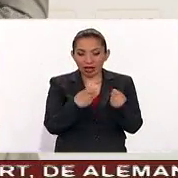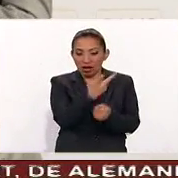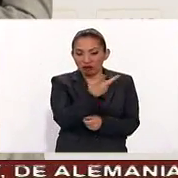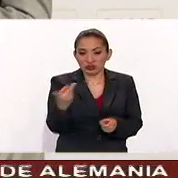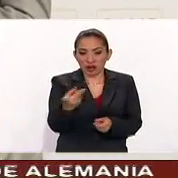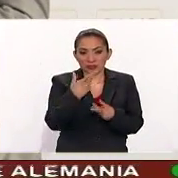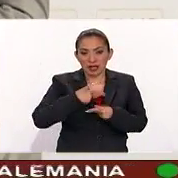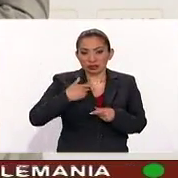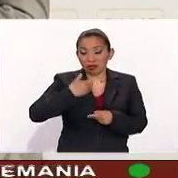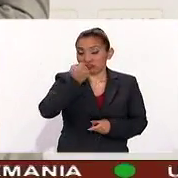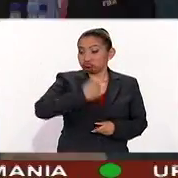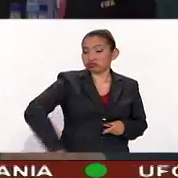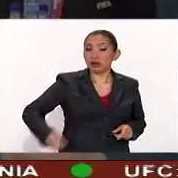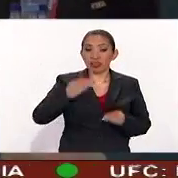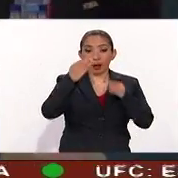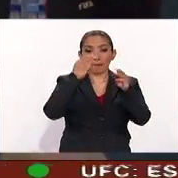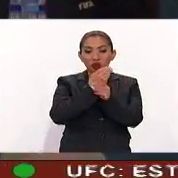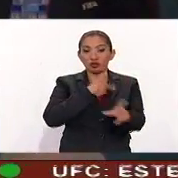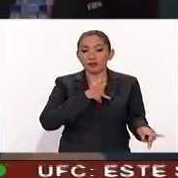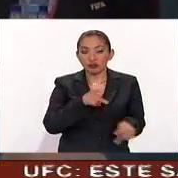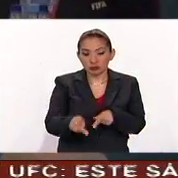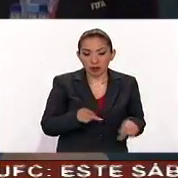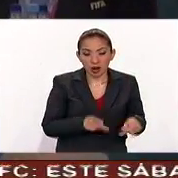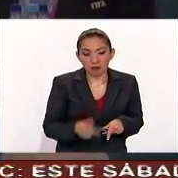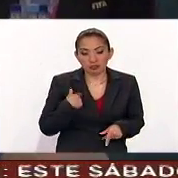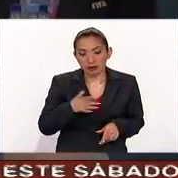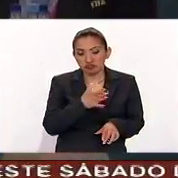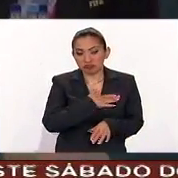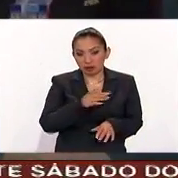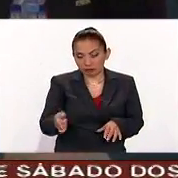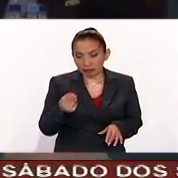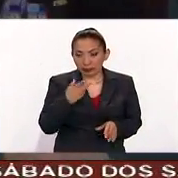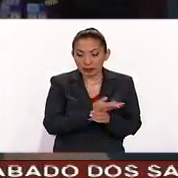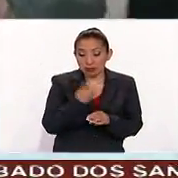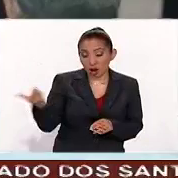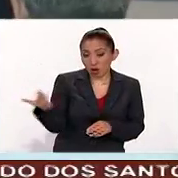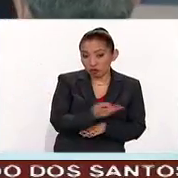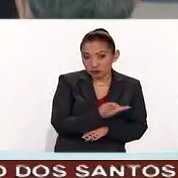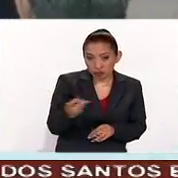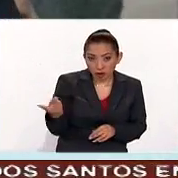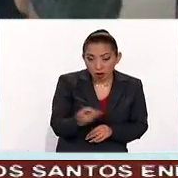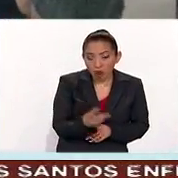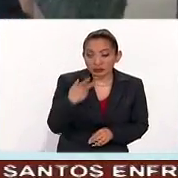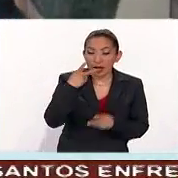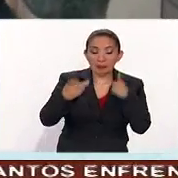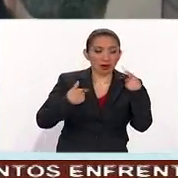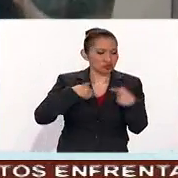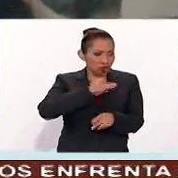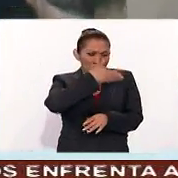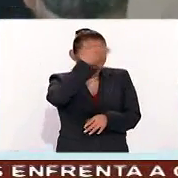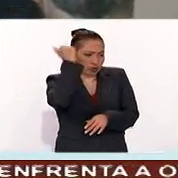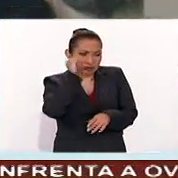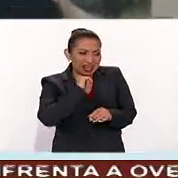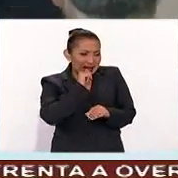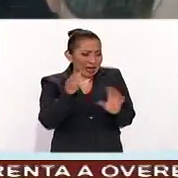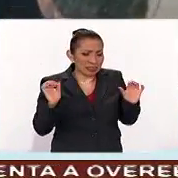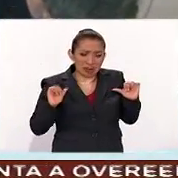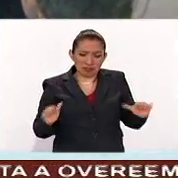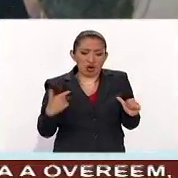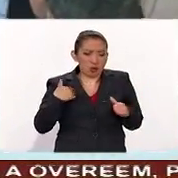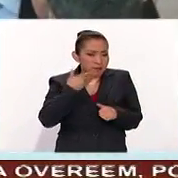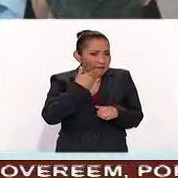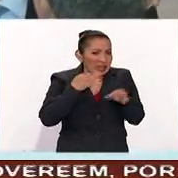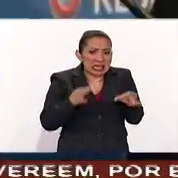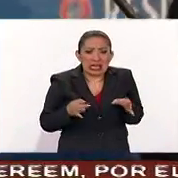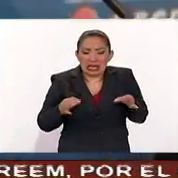estas dos personalidades del mundo del fútbol bueno pues resulta que ambos hablan de su inocencia que esto es un